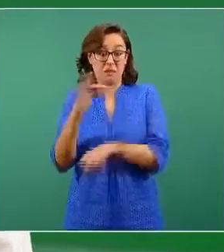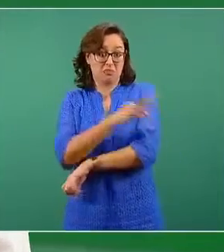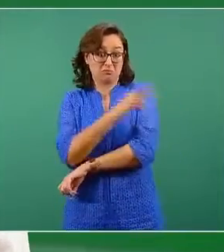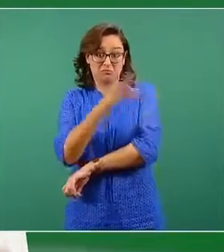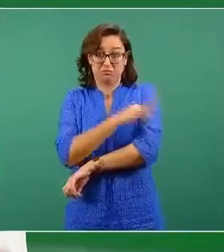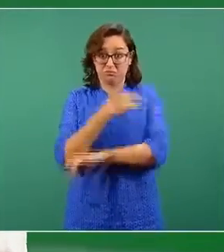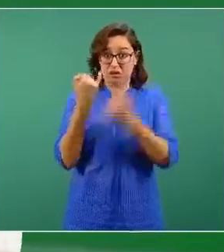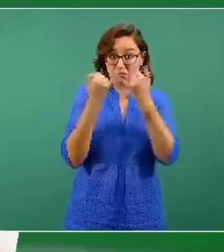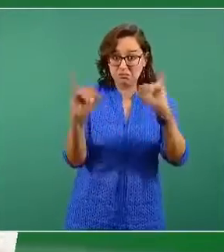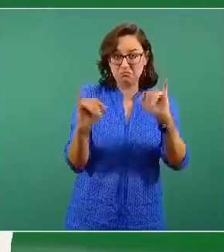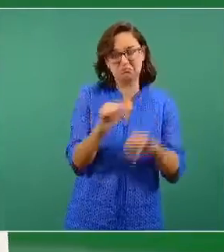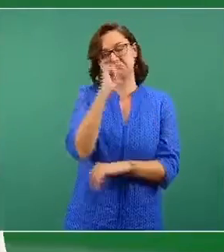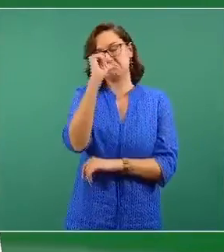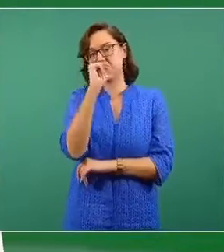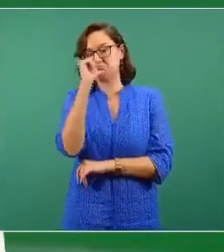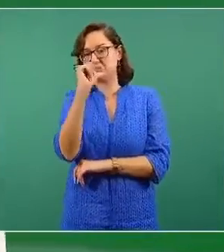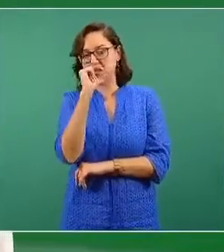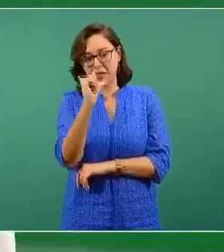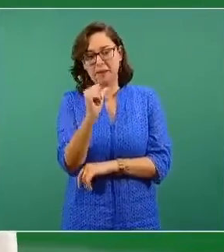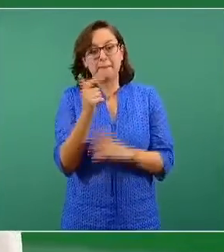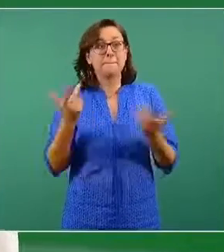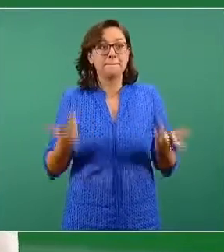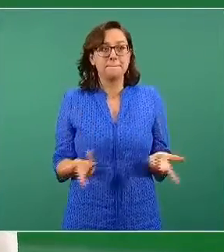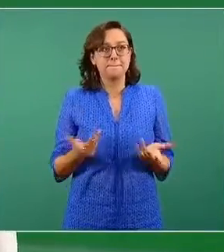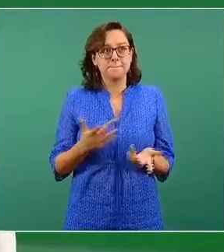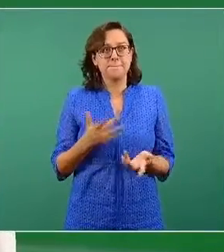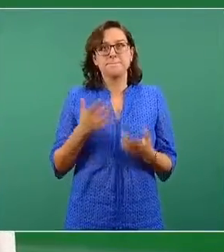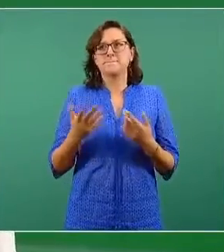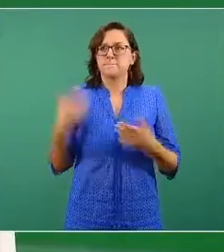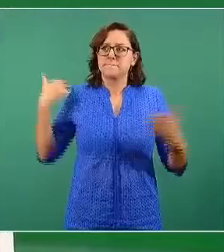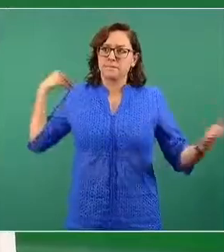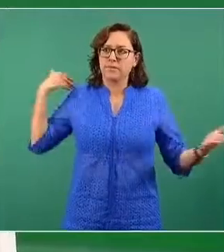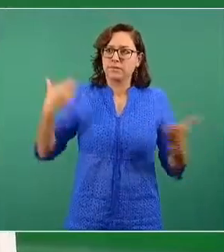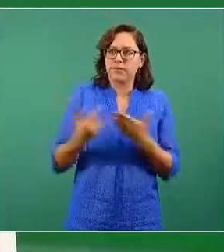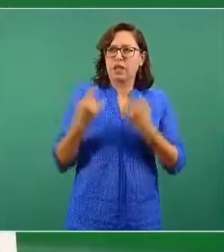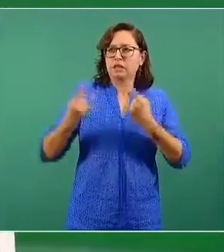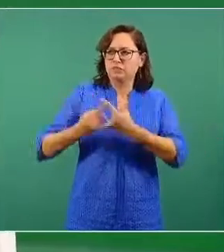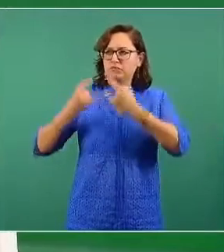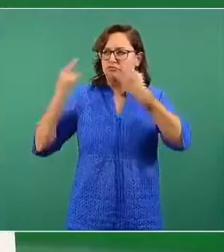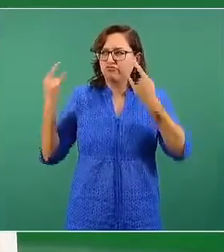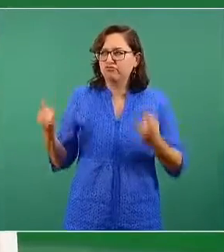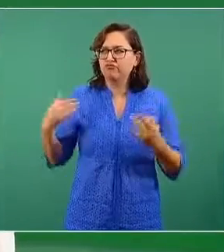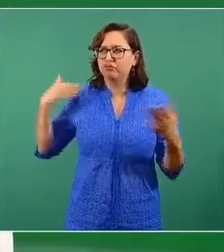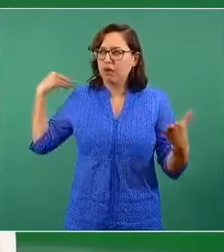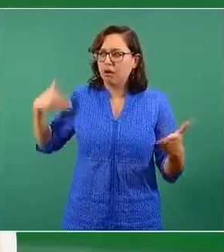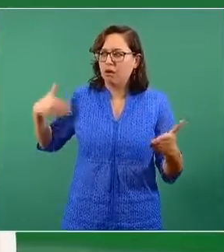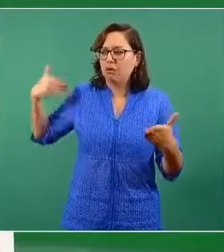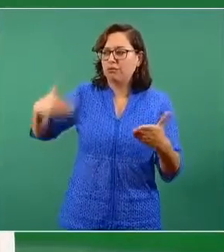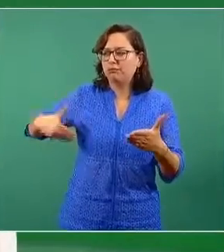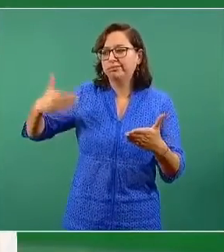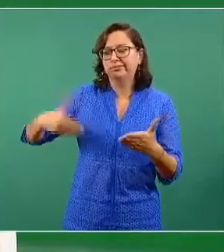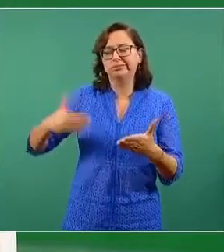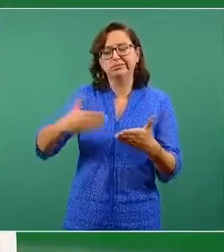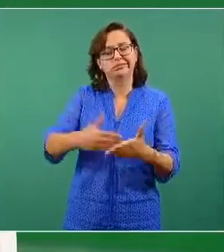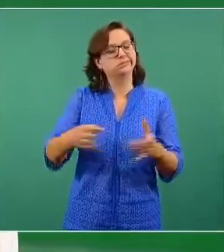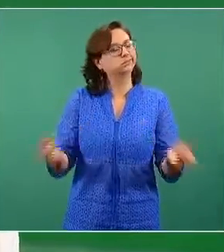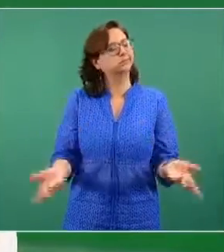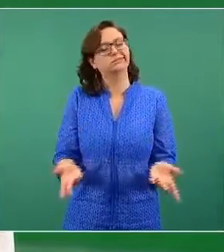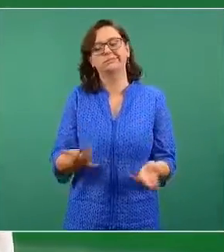lo cual posiblemente, si analizamos las lecciones aprendidas de la historia, debería ser considerado un error o una omisión